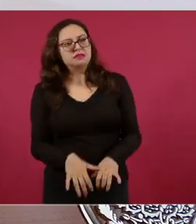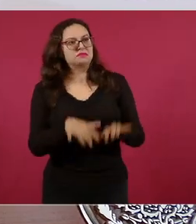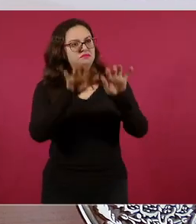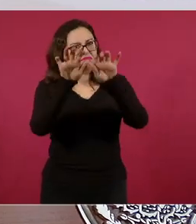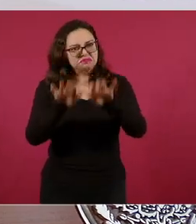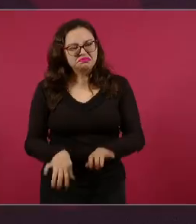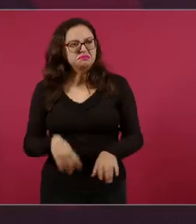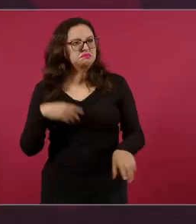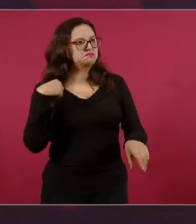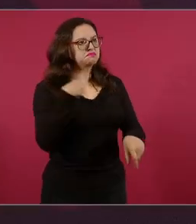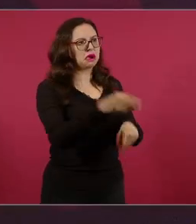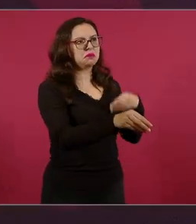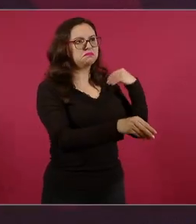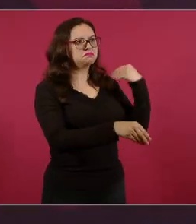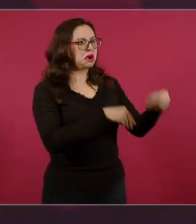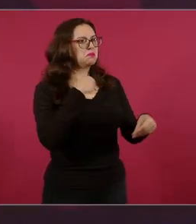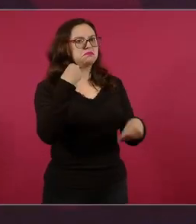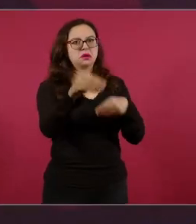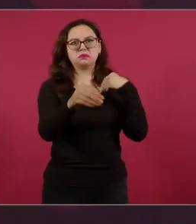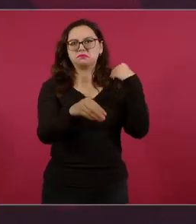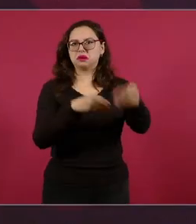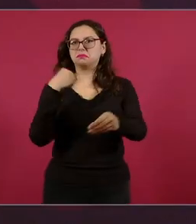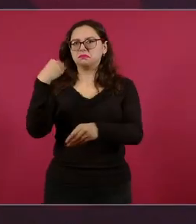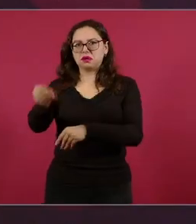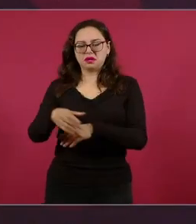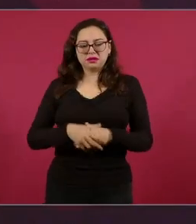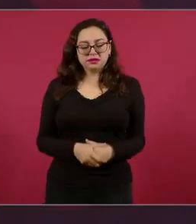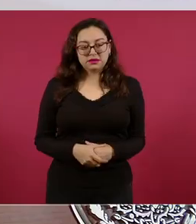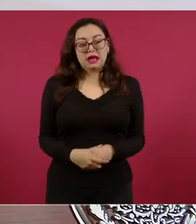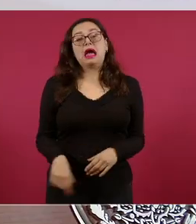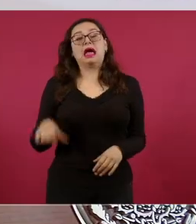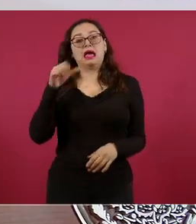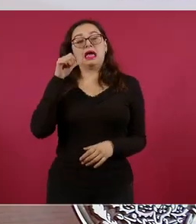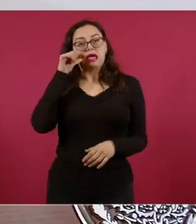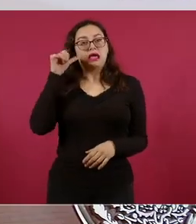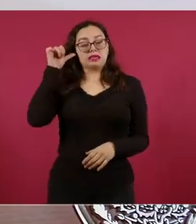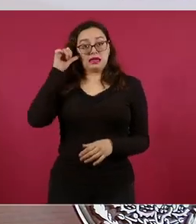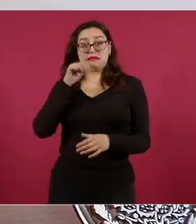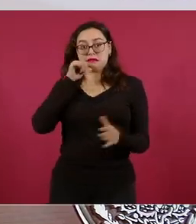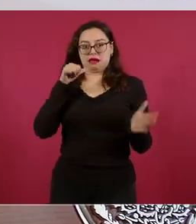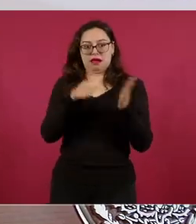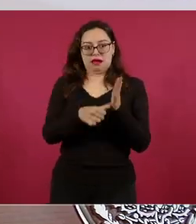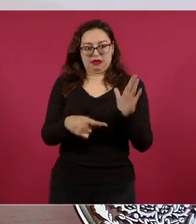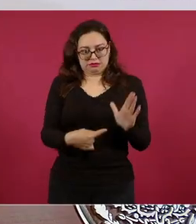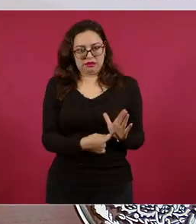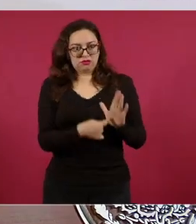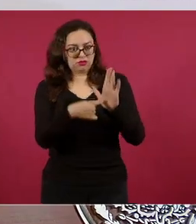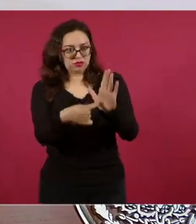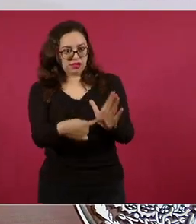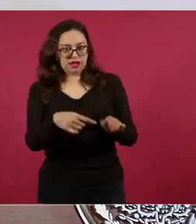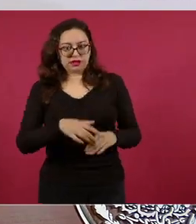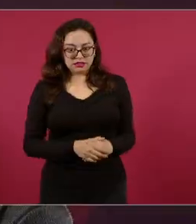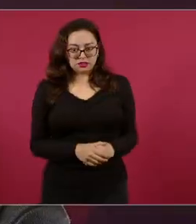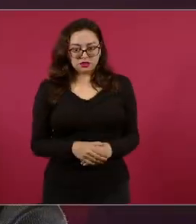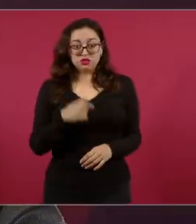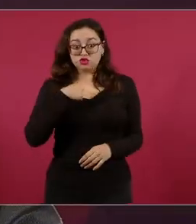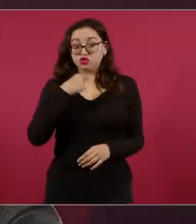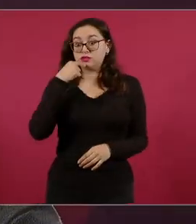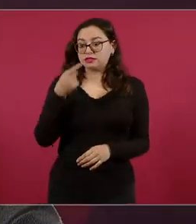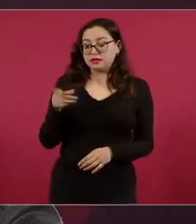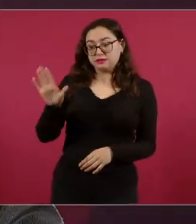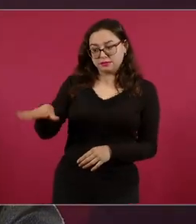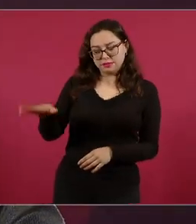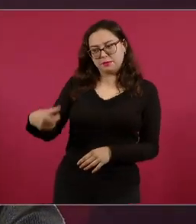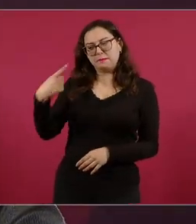a Felipe Calderón, le dije que si no se contaban los votos